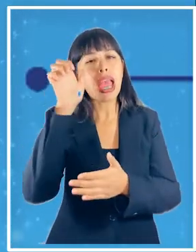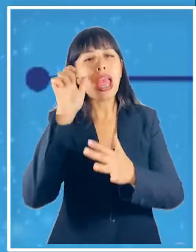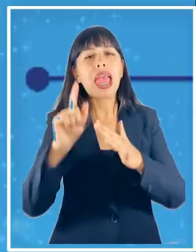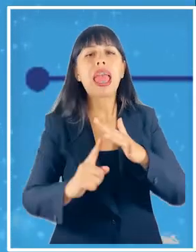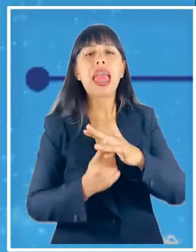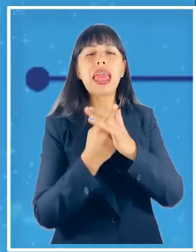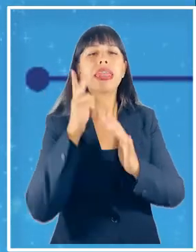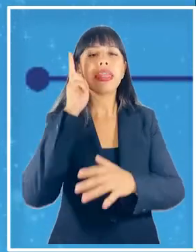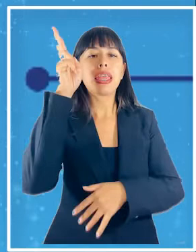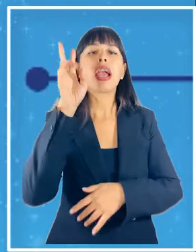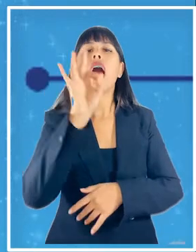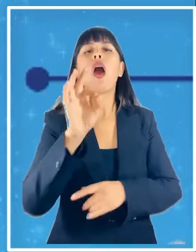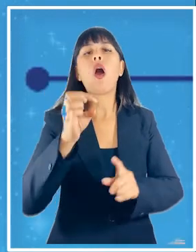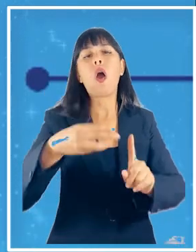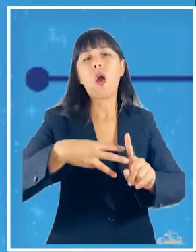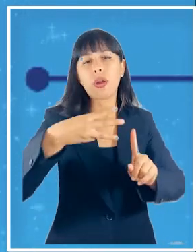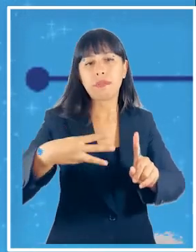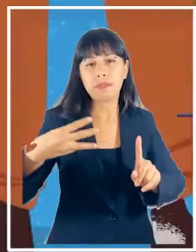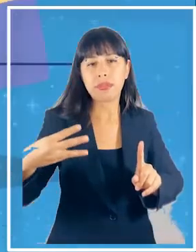como a la comunidad